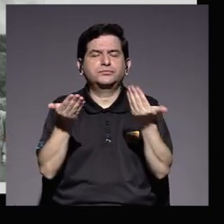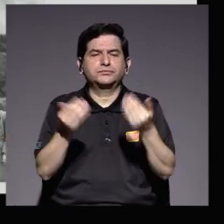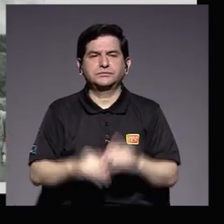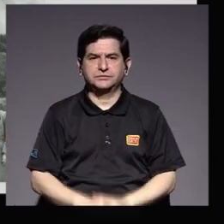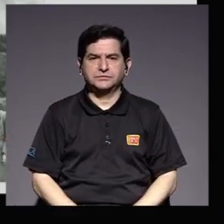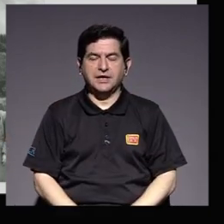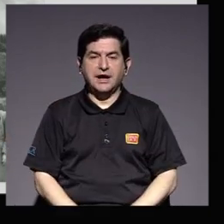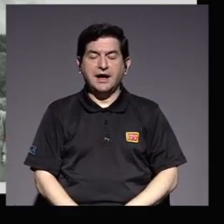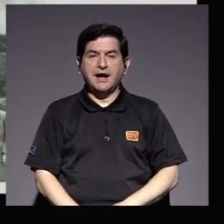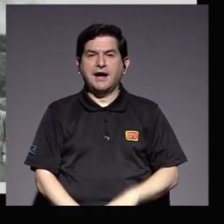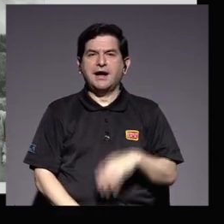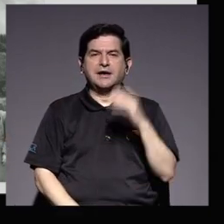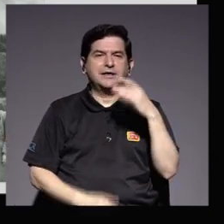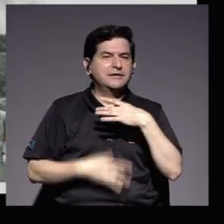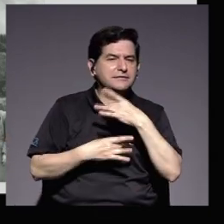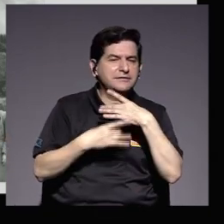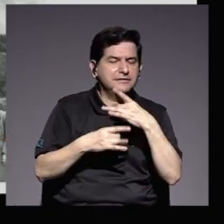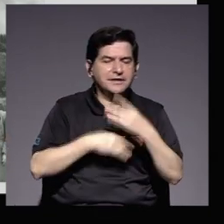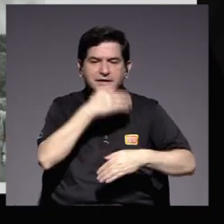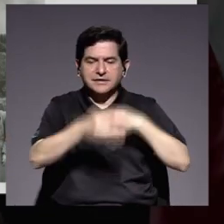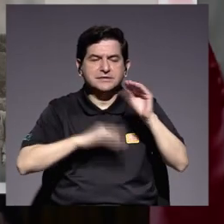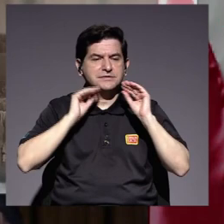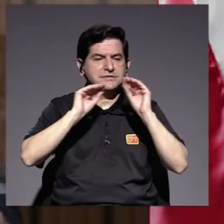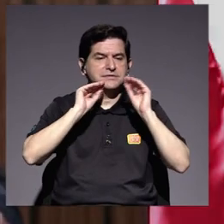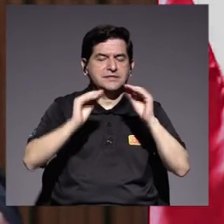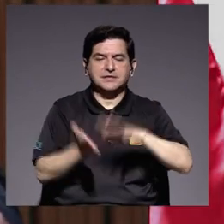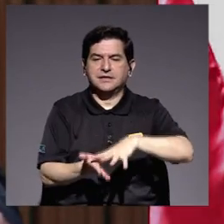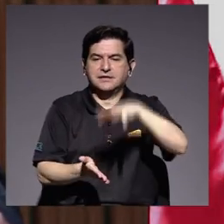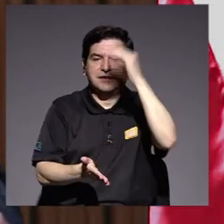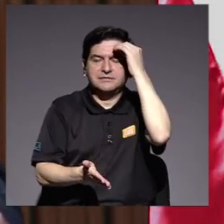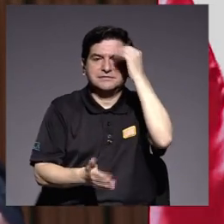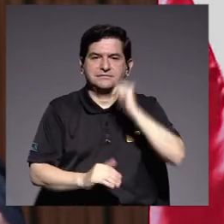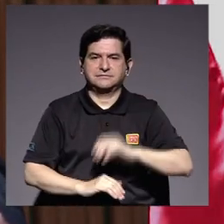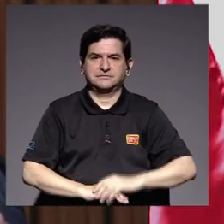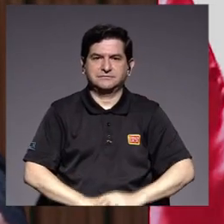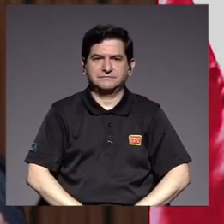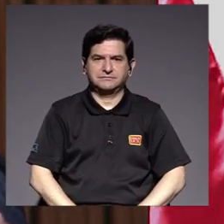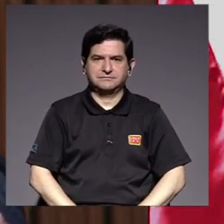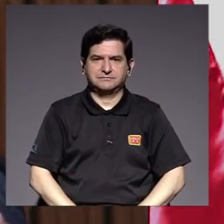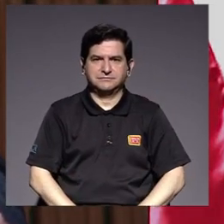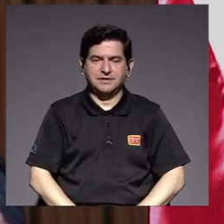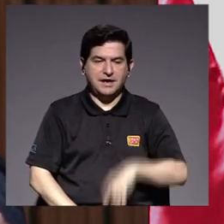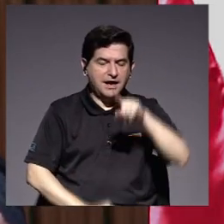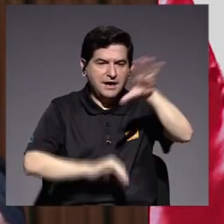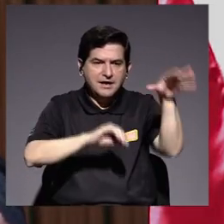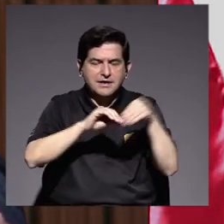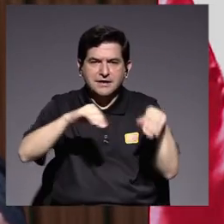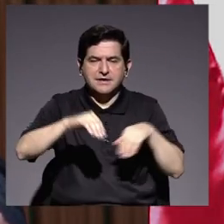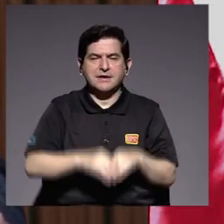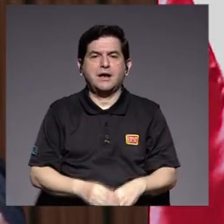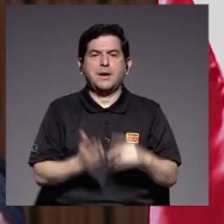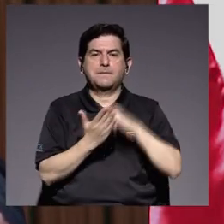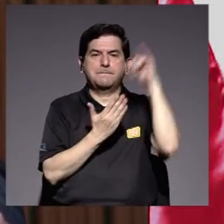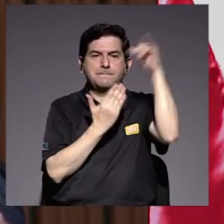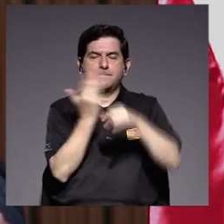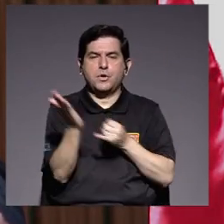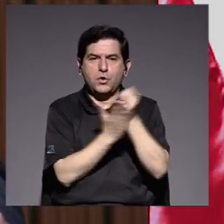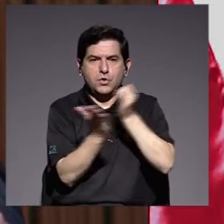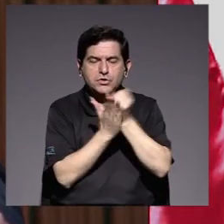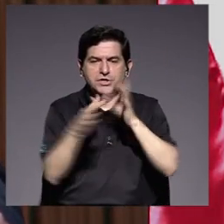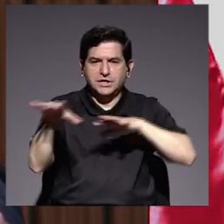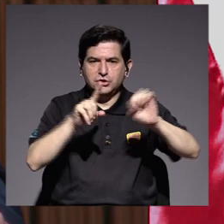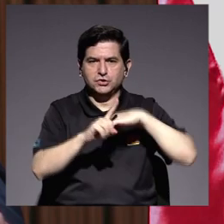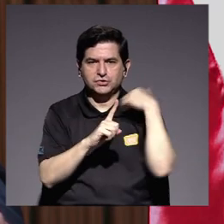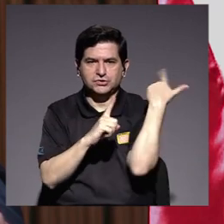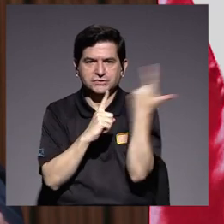vez más con inquietudes para los procesos de enseñanza-aprendizaje, a los que se suman los fundamentales proyectos de investigación y